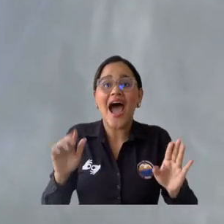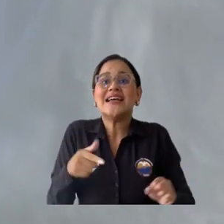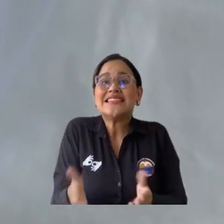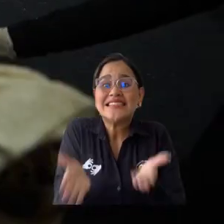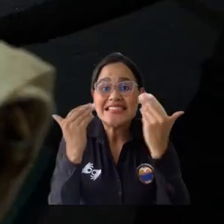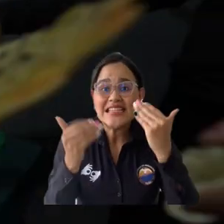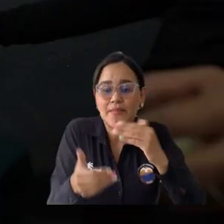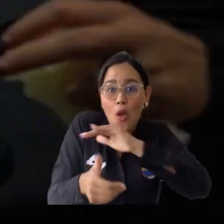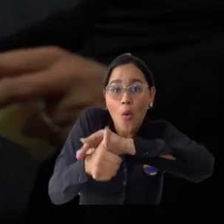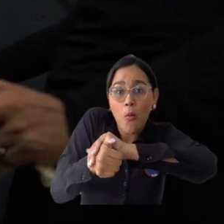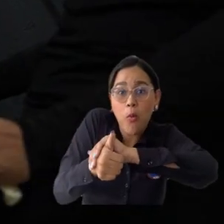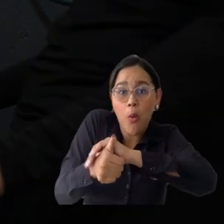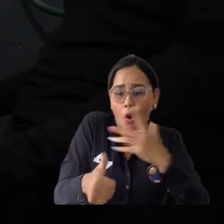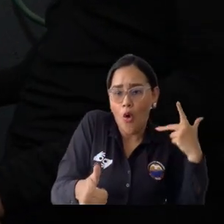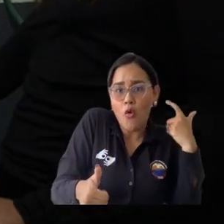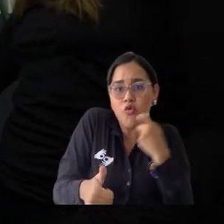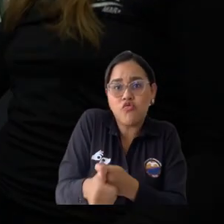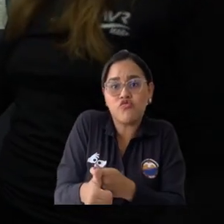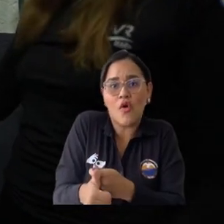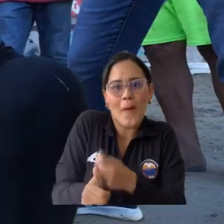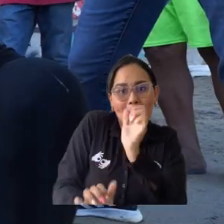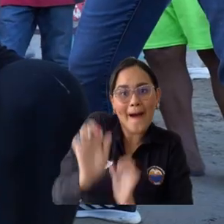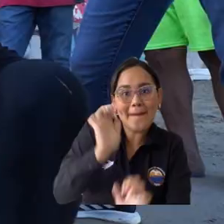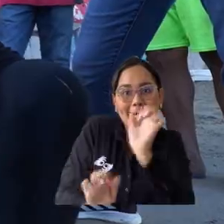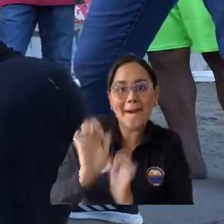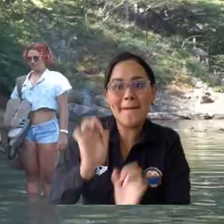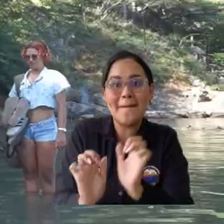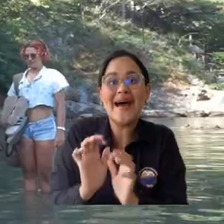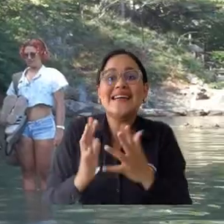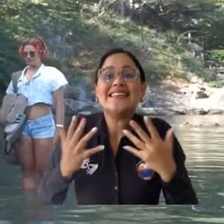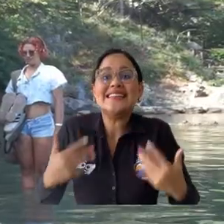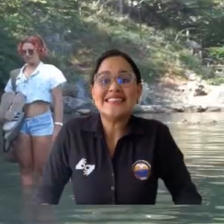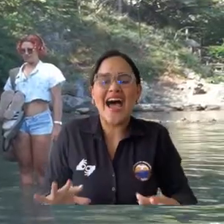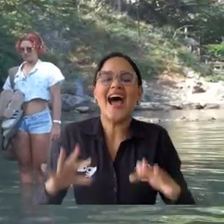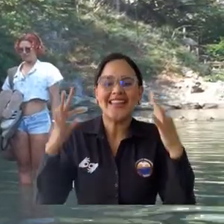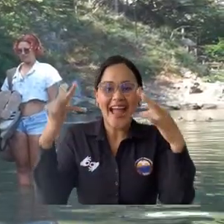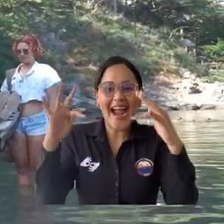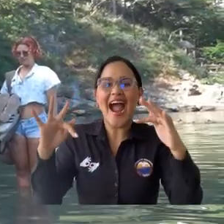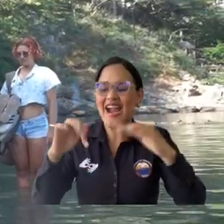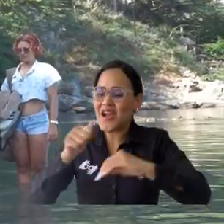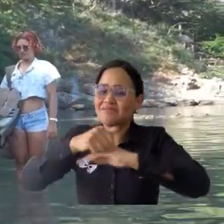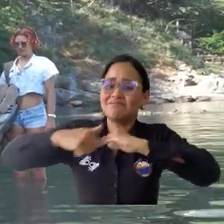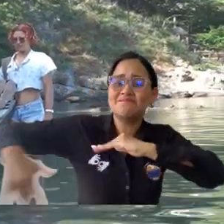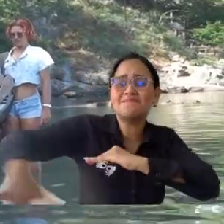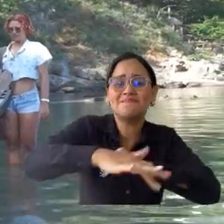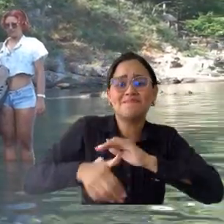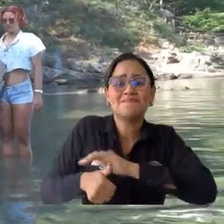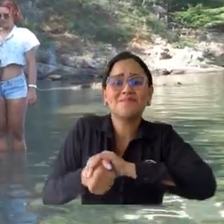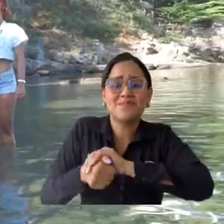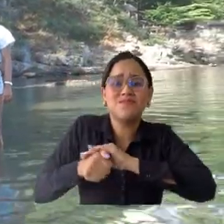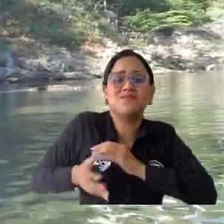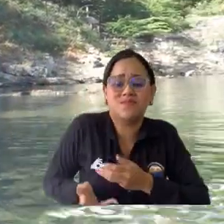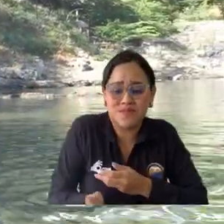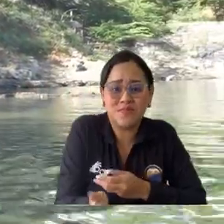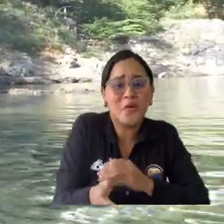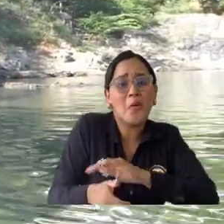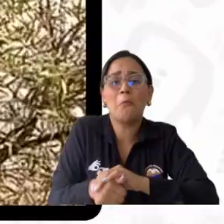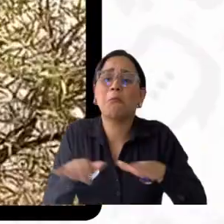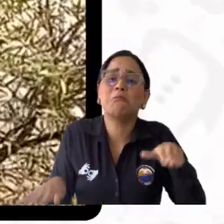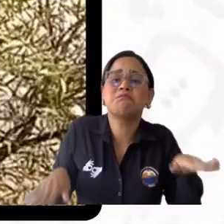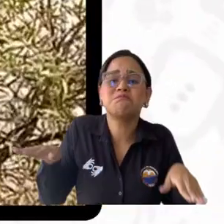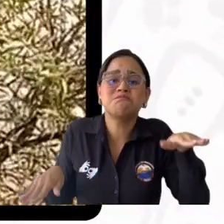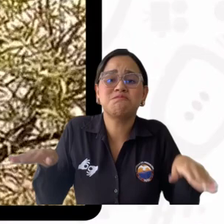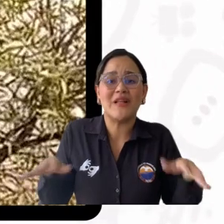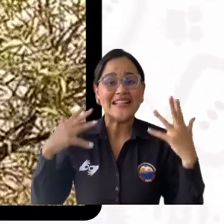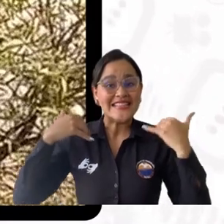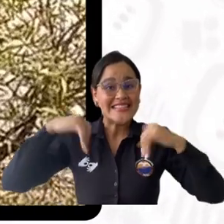de la autovacuna, la tortuga se salvó de la eutanasia, fue liberada en las playas de Taganga en Santa Marta y ya no representa riesgos para otras especies.